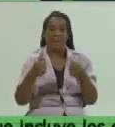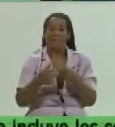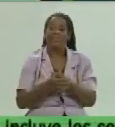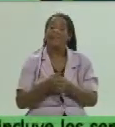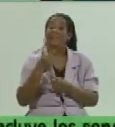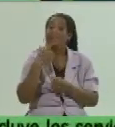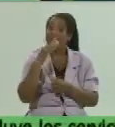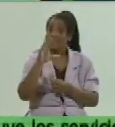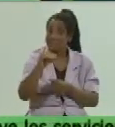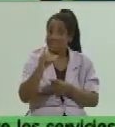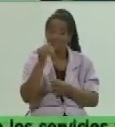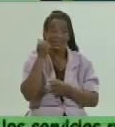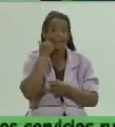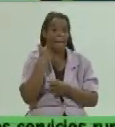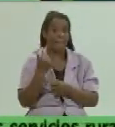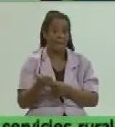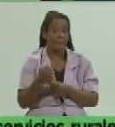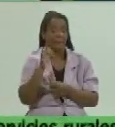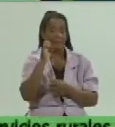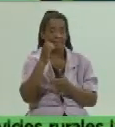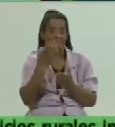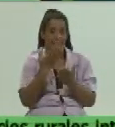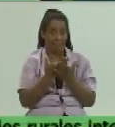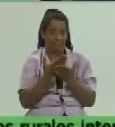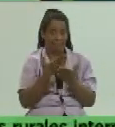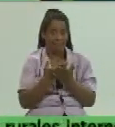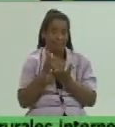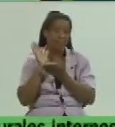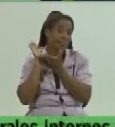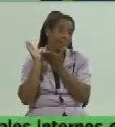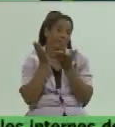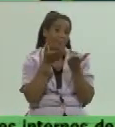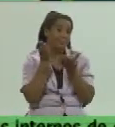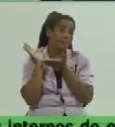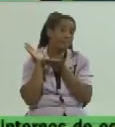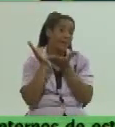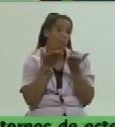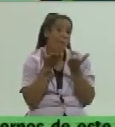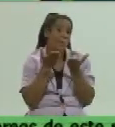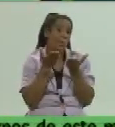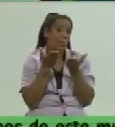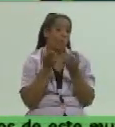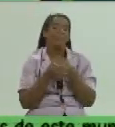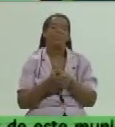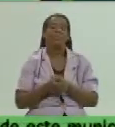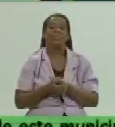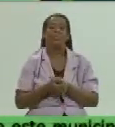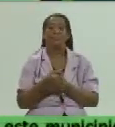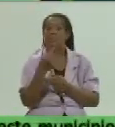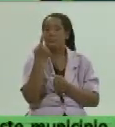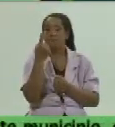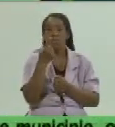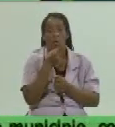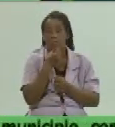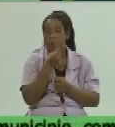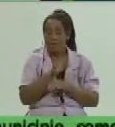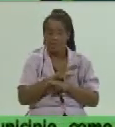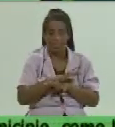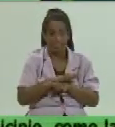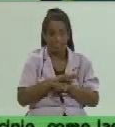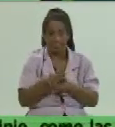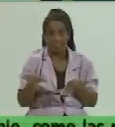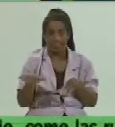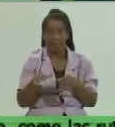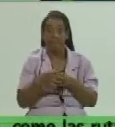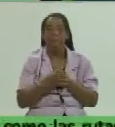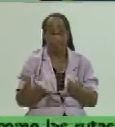que las entidades acopiadoras solo podrán las entidades que se se dedican a la a